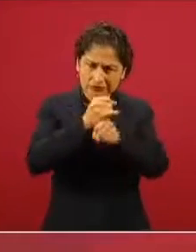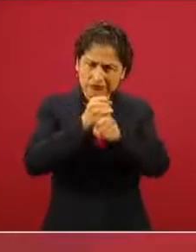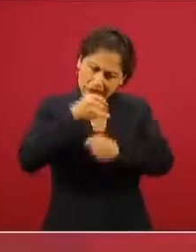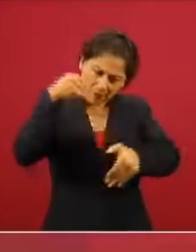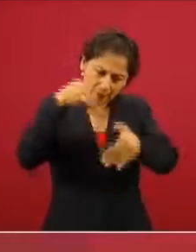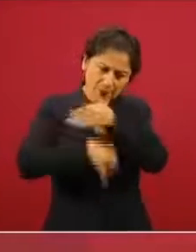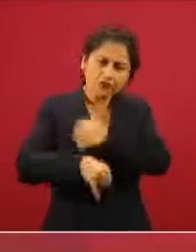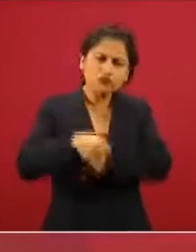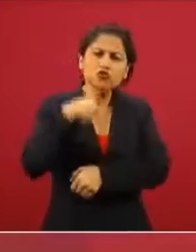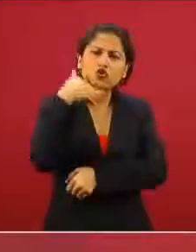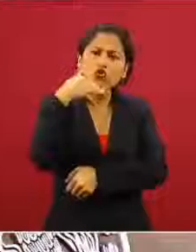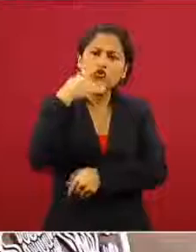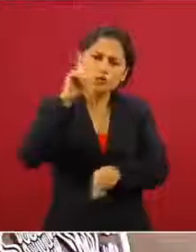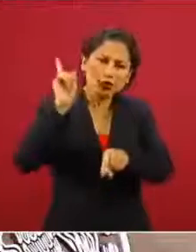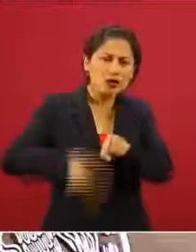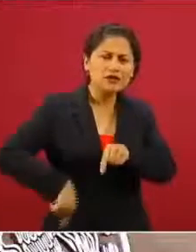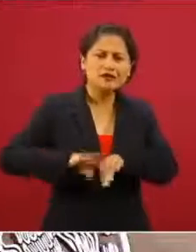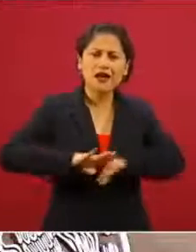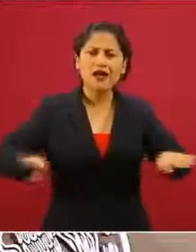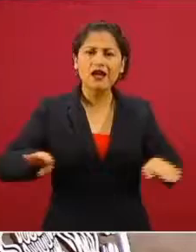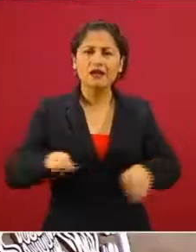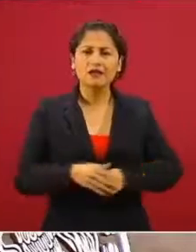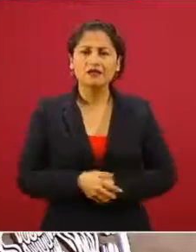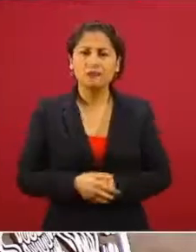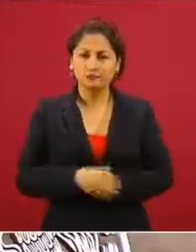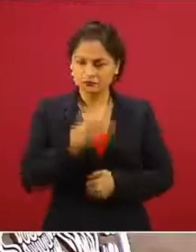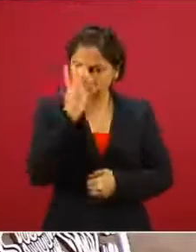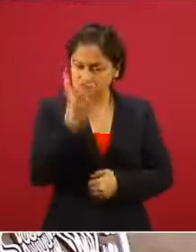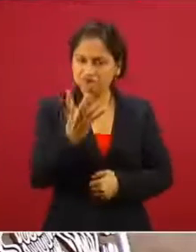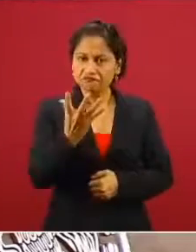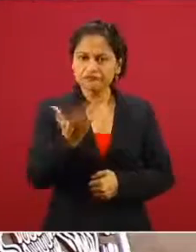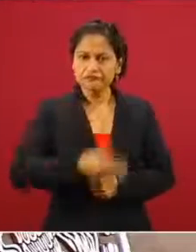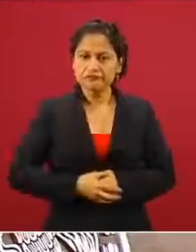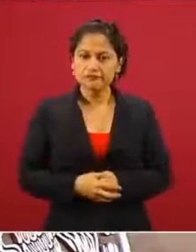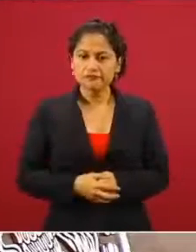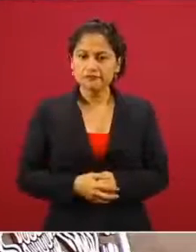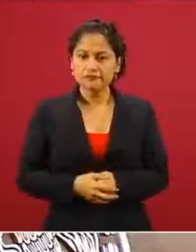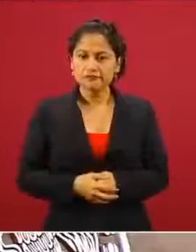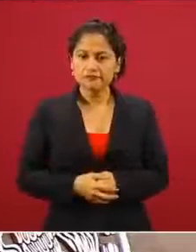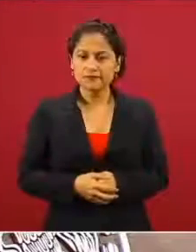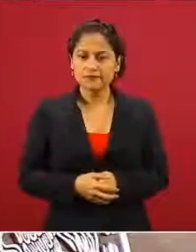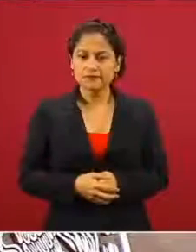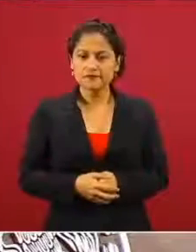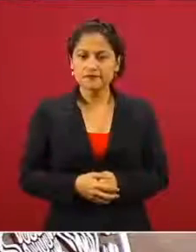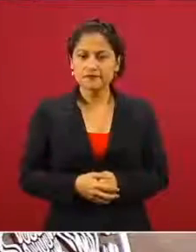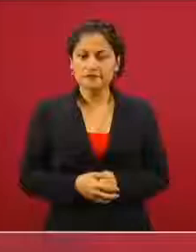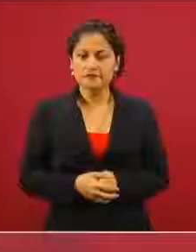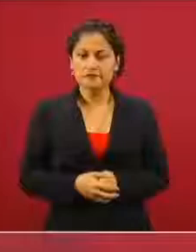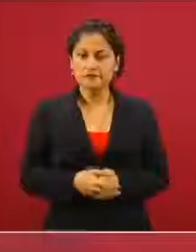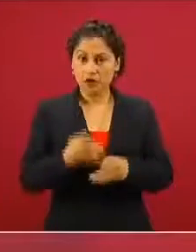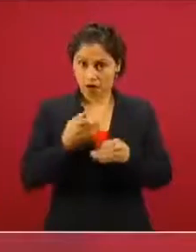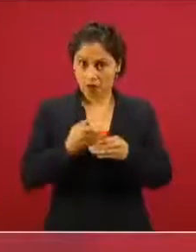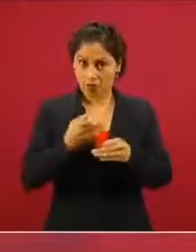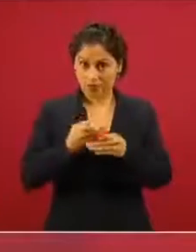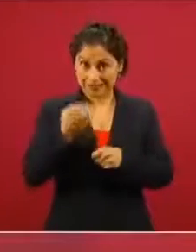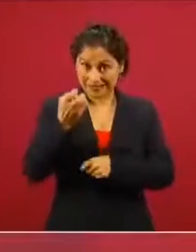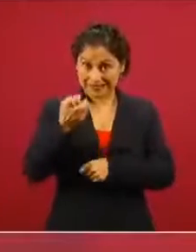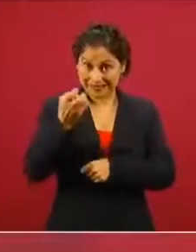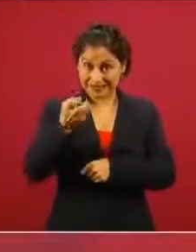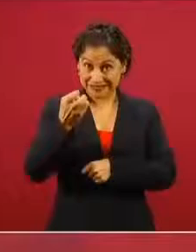En serio, ahí habría que investigar